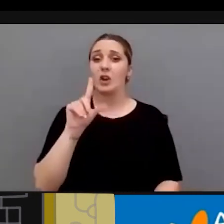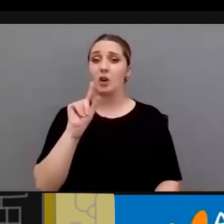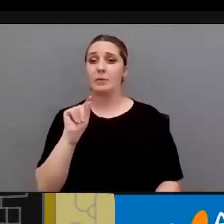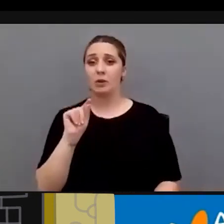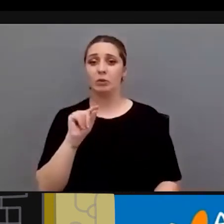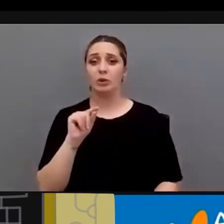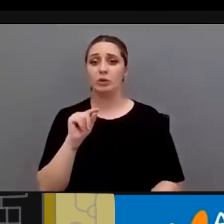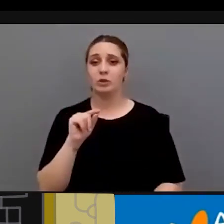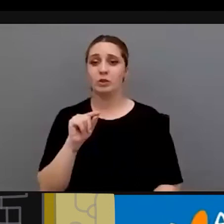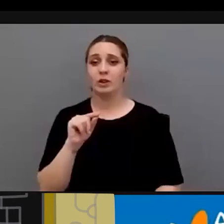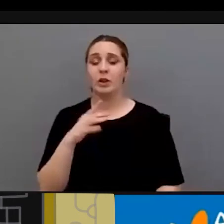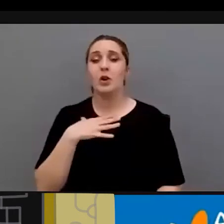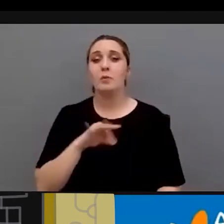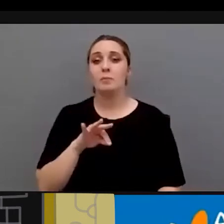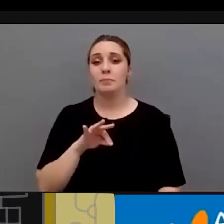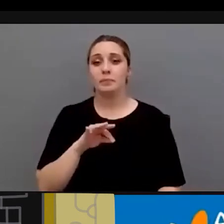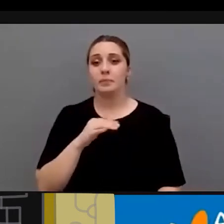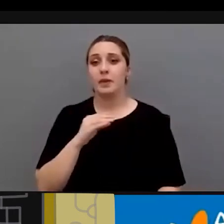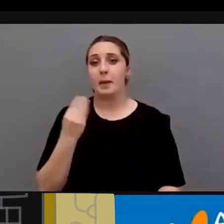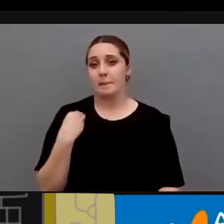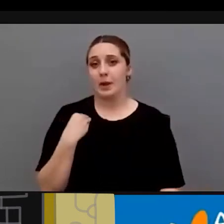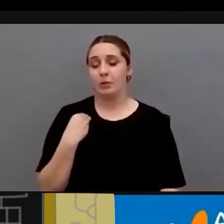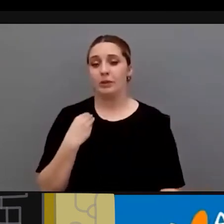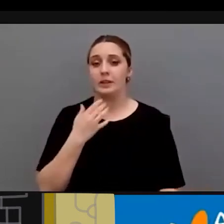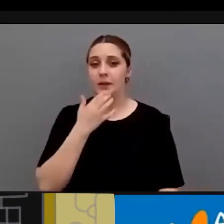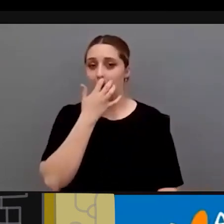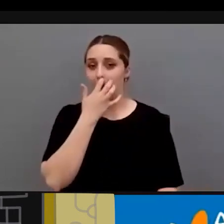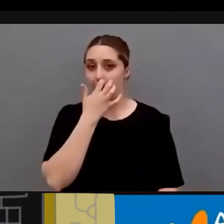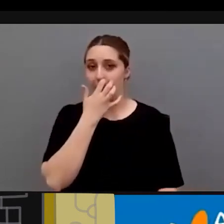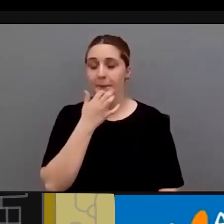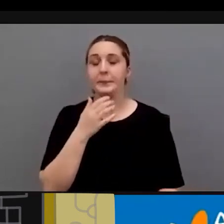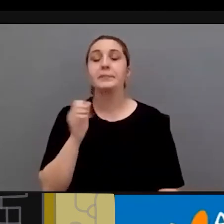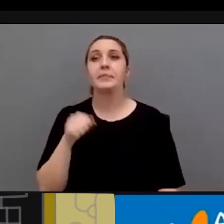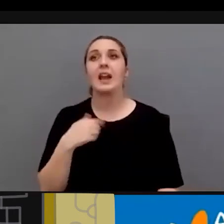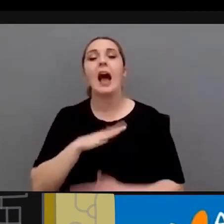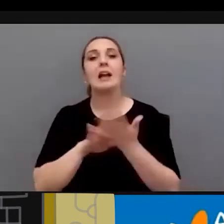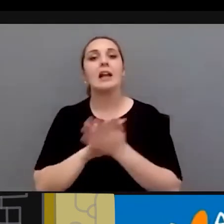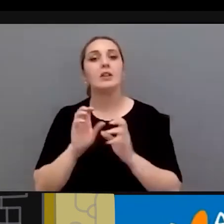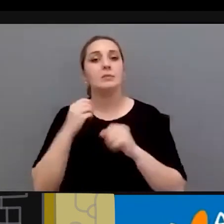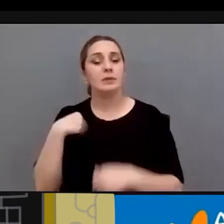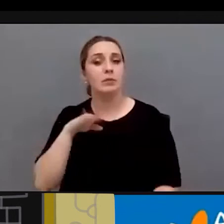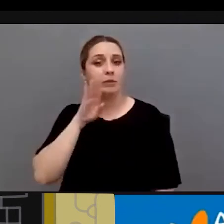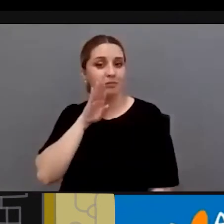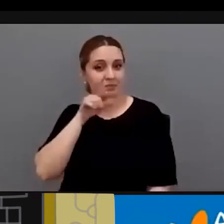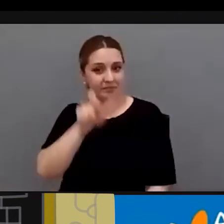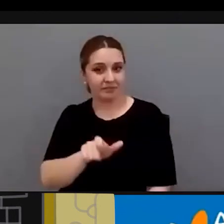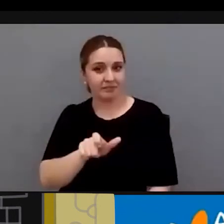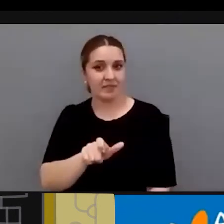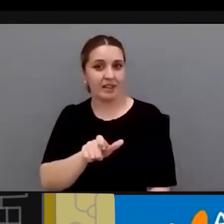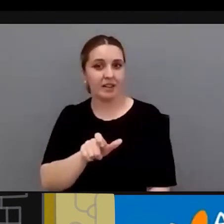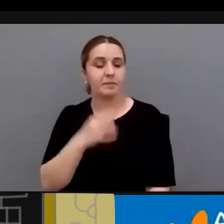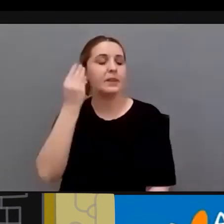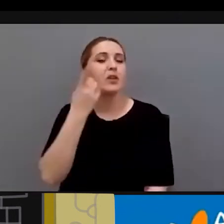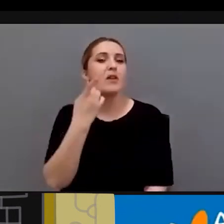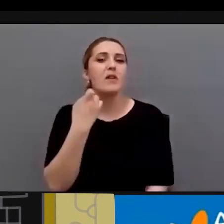a lo mejor llega incluso alguna más y estaba para ti Cefa porque dice haciendo referencia a que comentabas tú creo que hay una gran